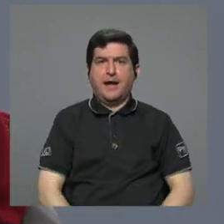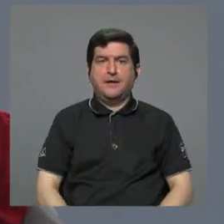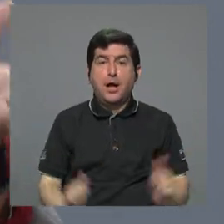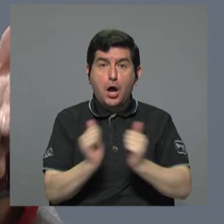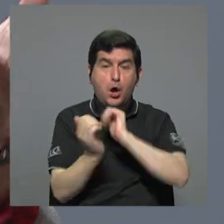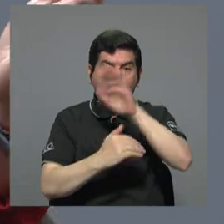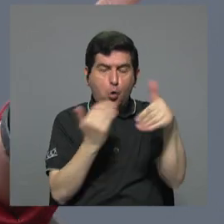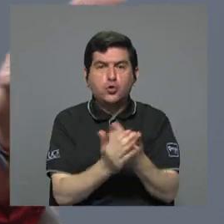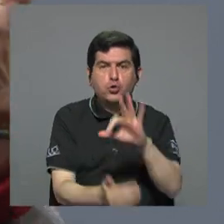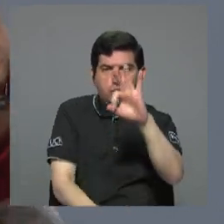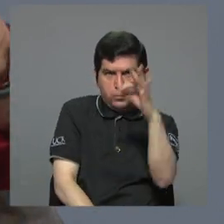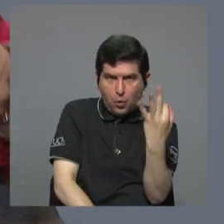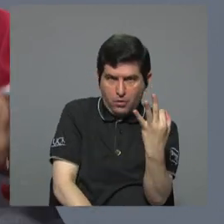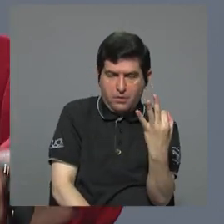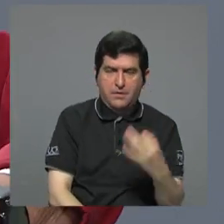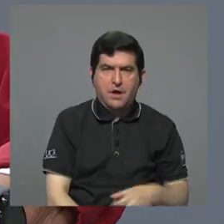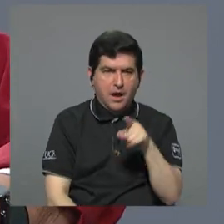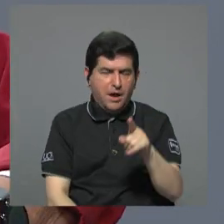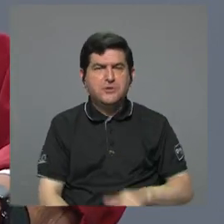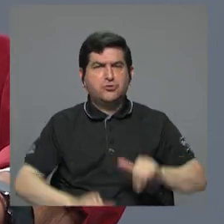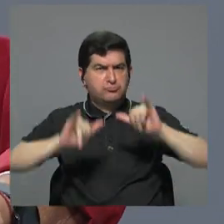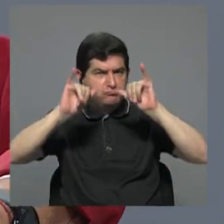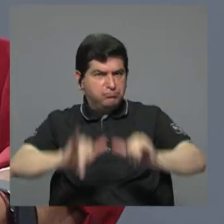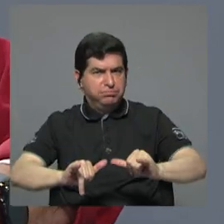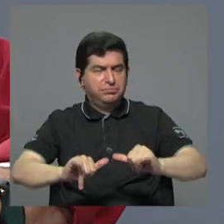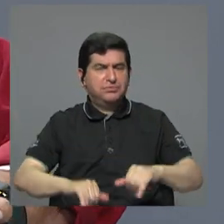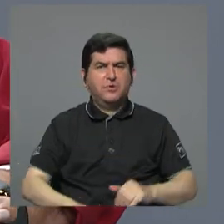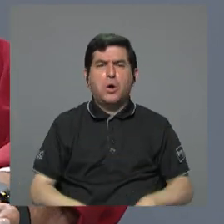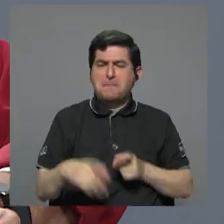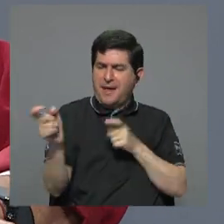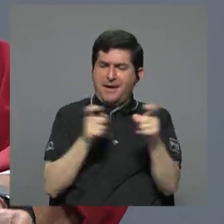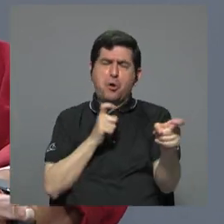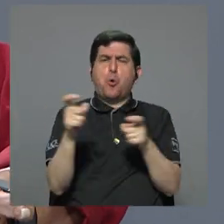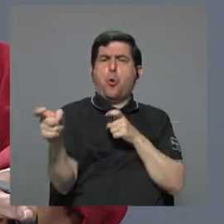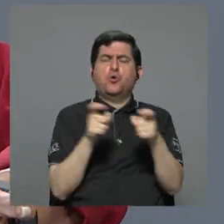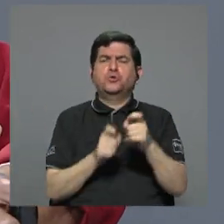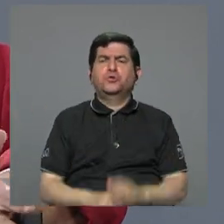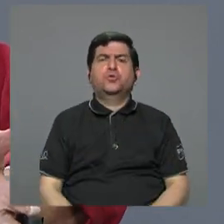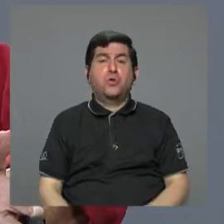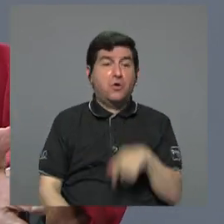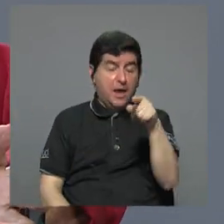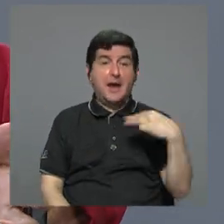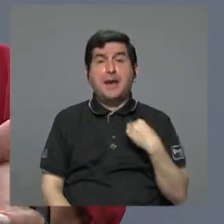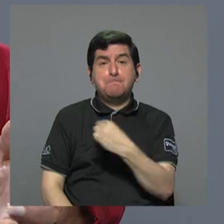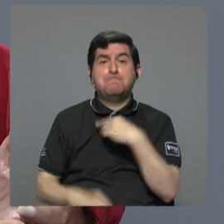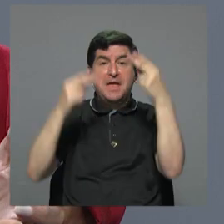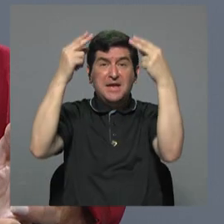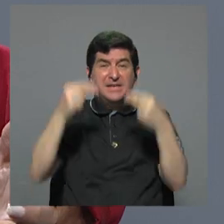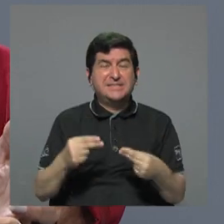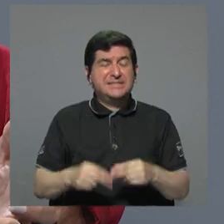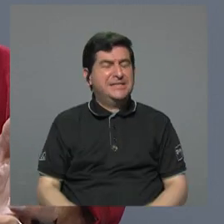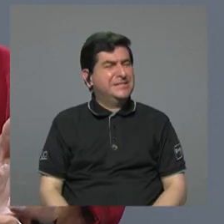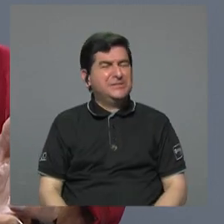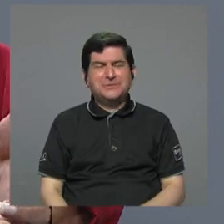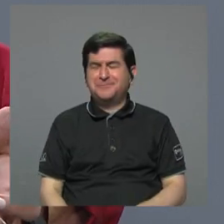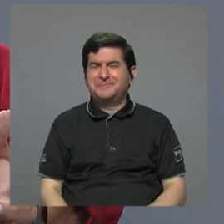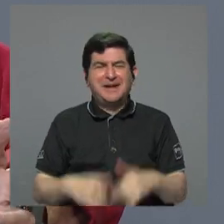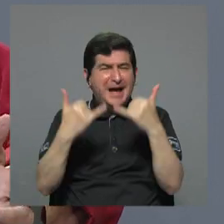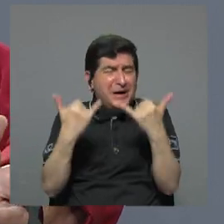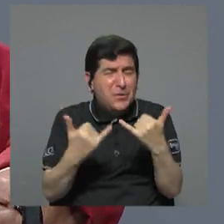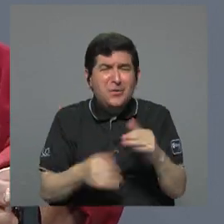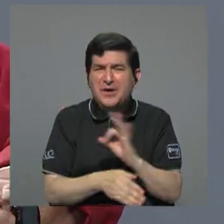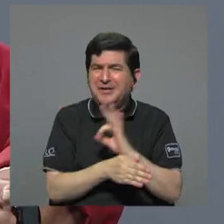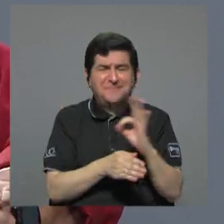toda la forma de mantener y de llevar todo el control a Hacienda es deficitario